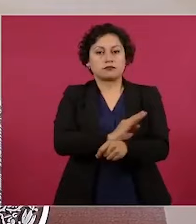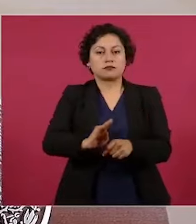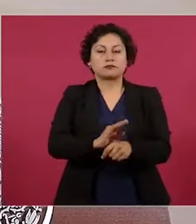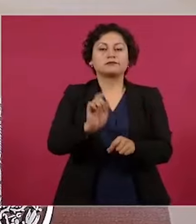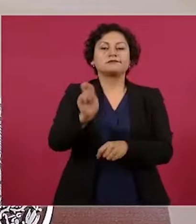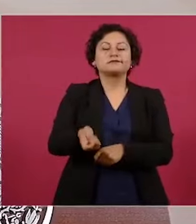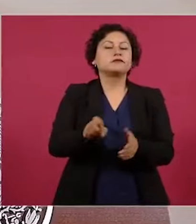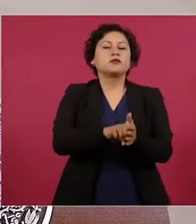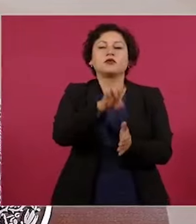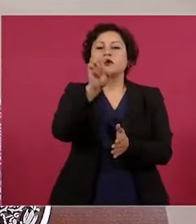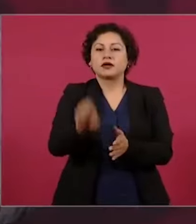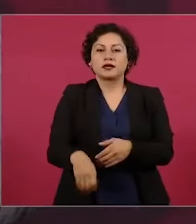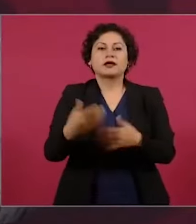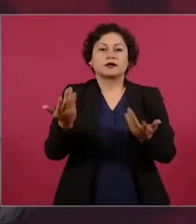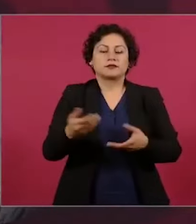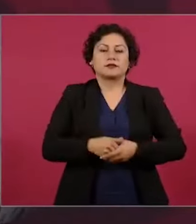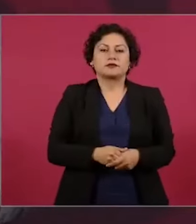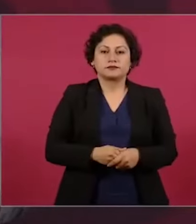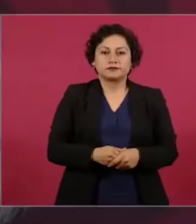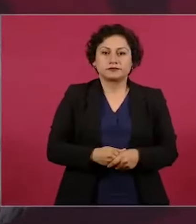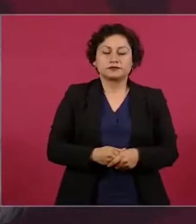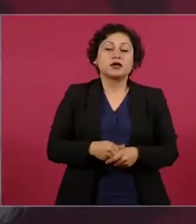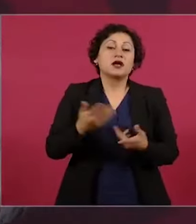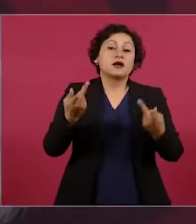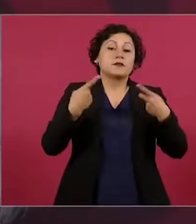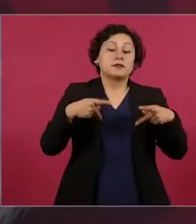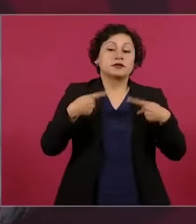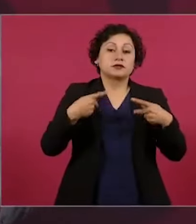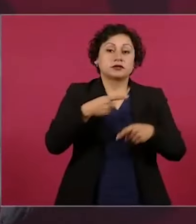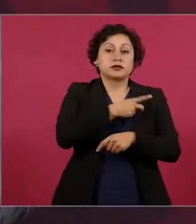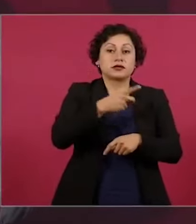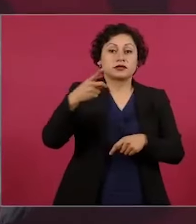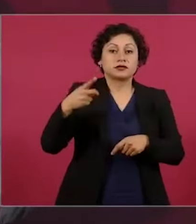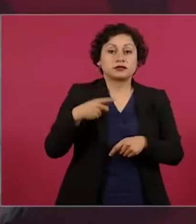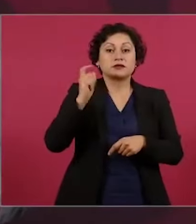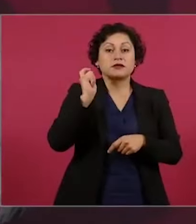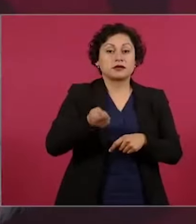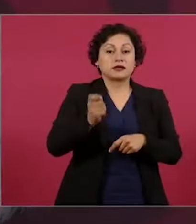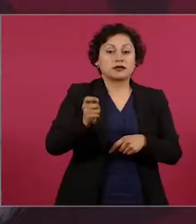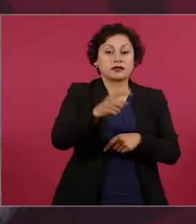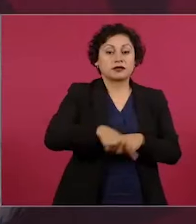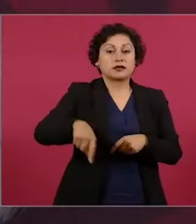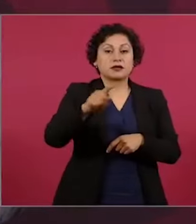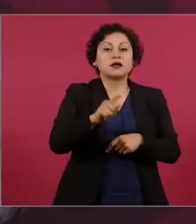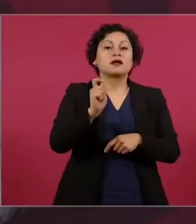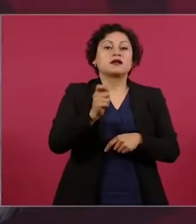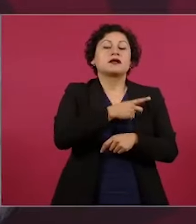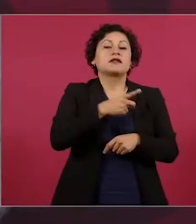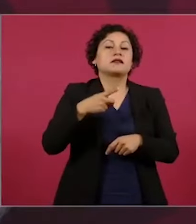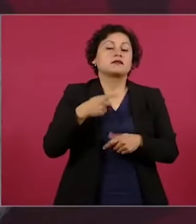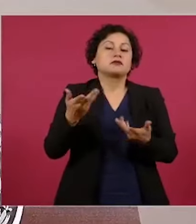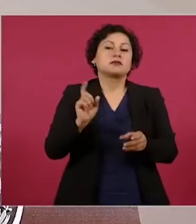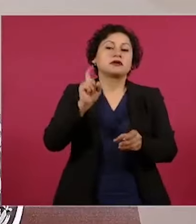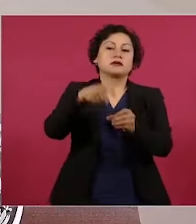abrir a través del trabajo subordinado, es decir, sólo si trabajabas en una… tenías un patrón y había una nómina, se te inscribía al Infonavit.